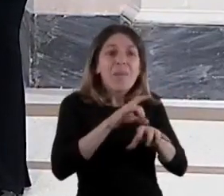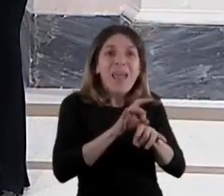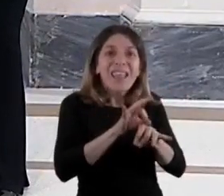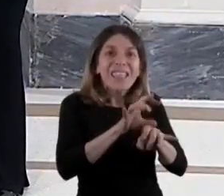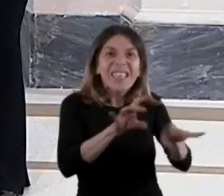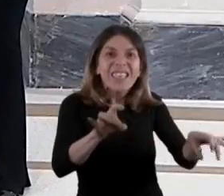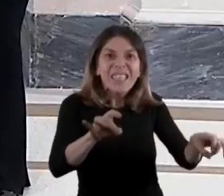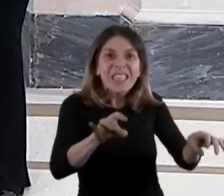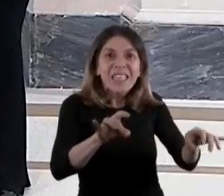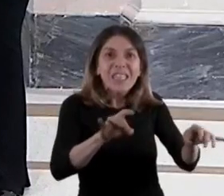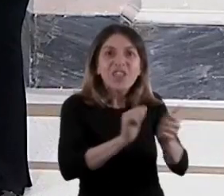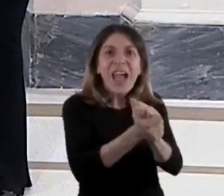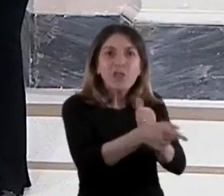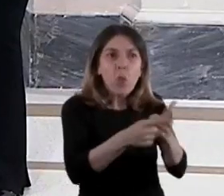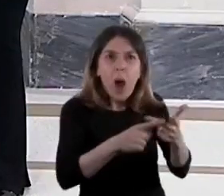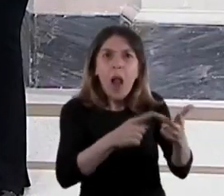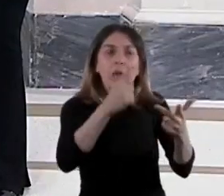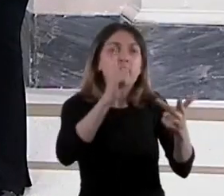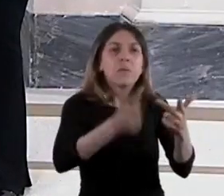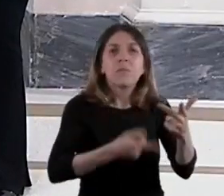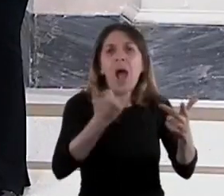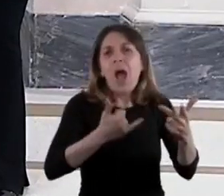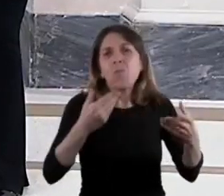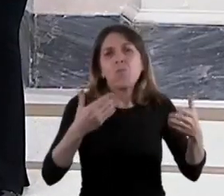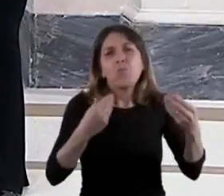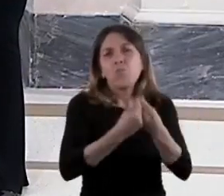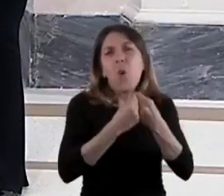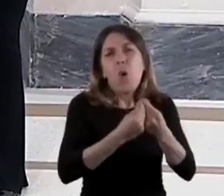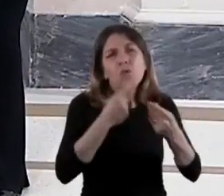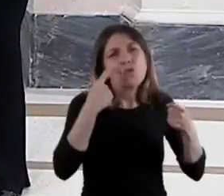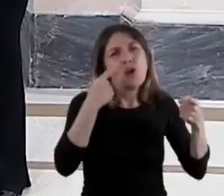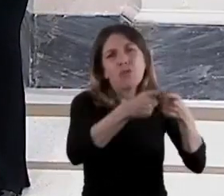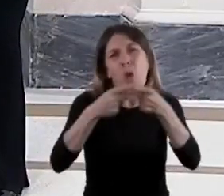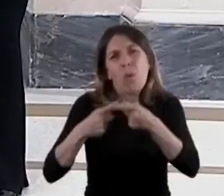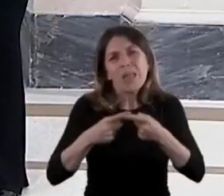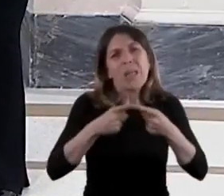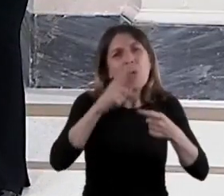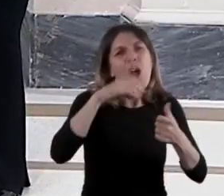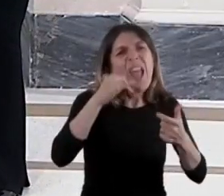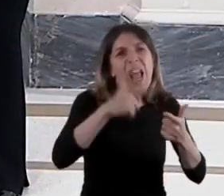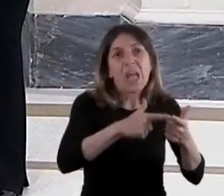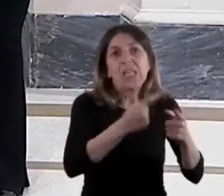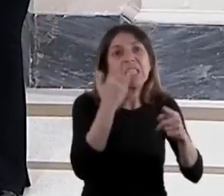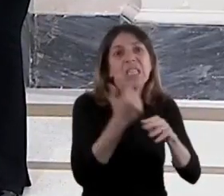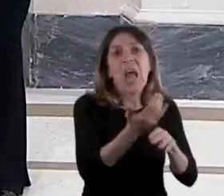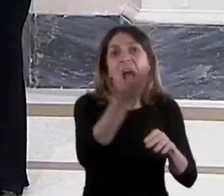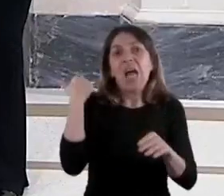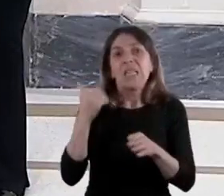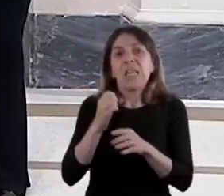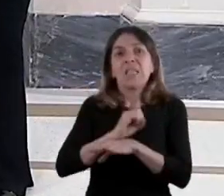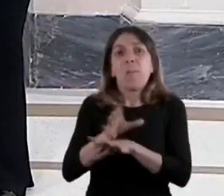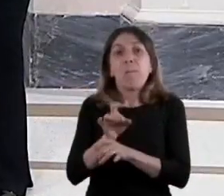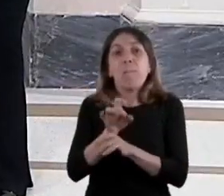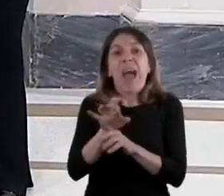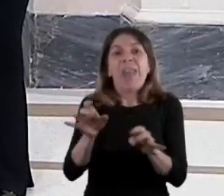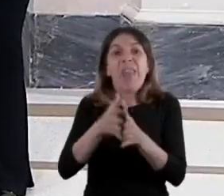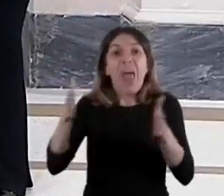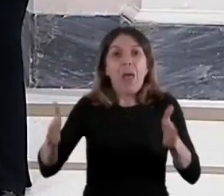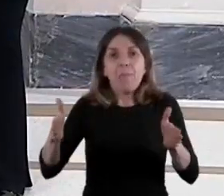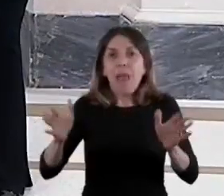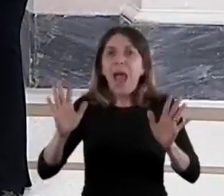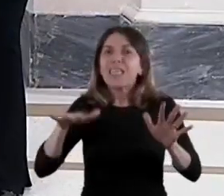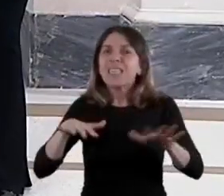realmente con muchísimos ejes de trabajo de la gestión, con una pandemia que ya estamos en una etapa de vigilancia diferente,